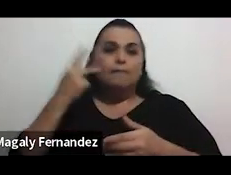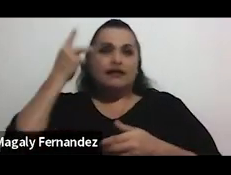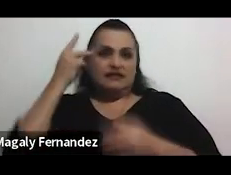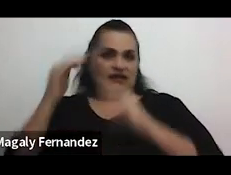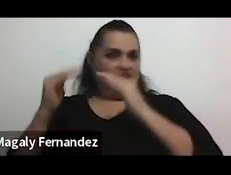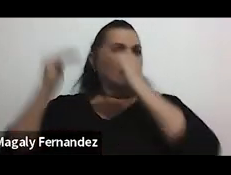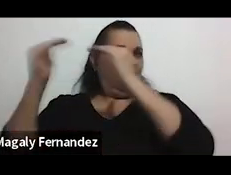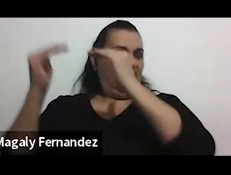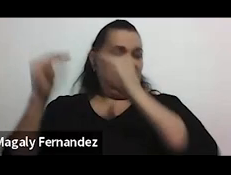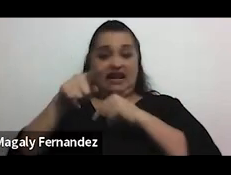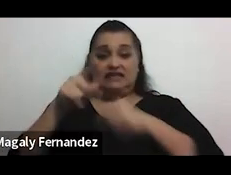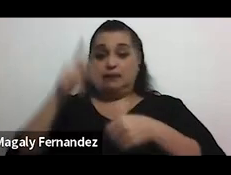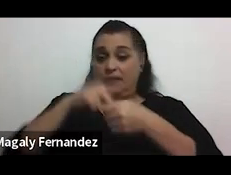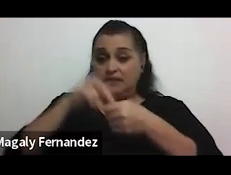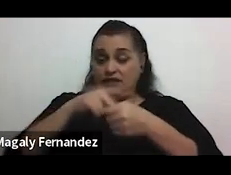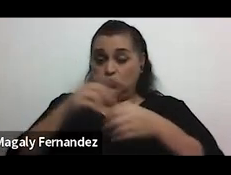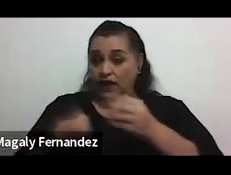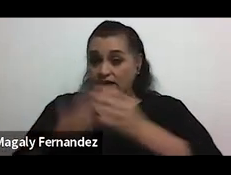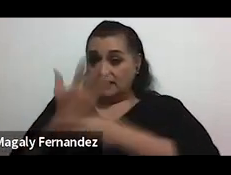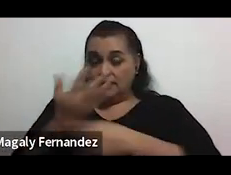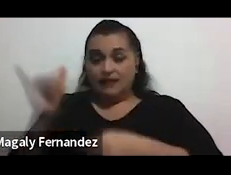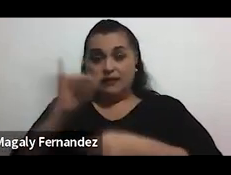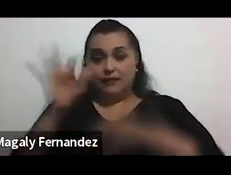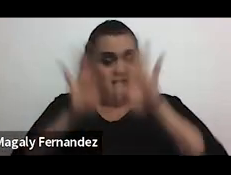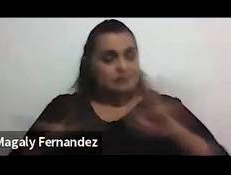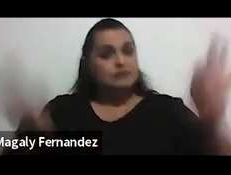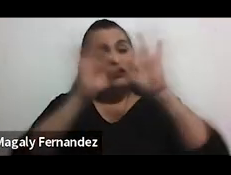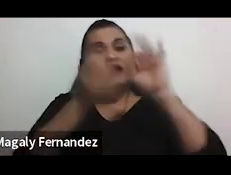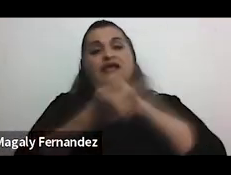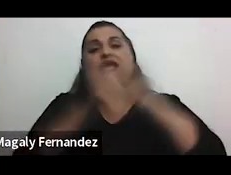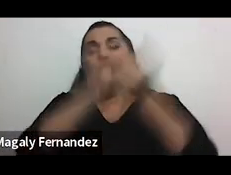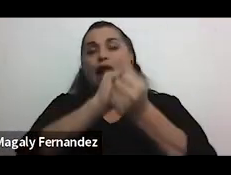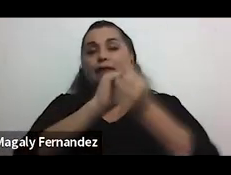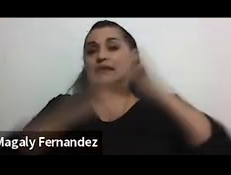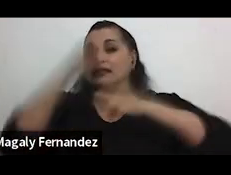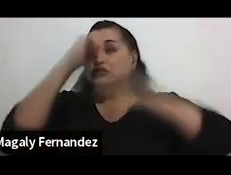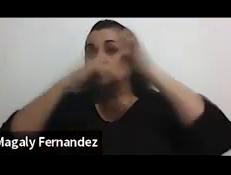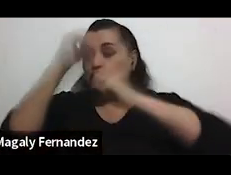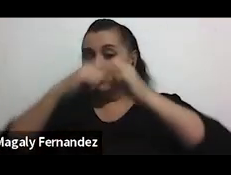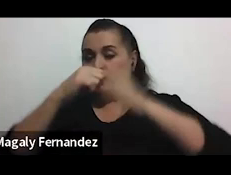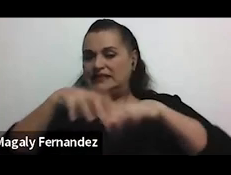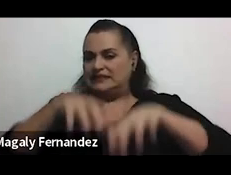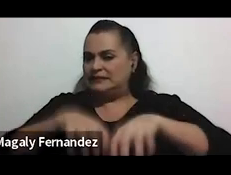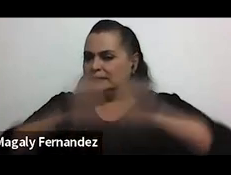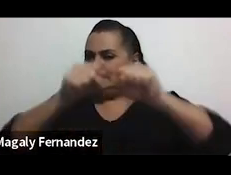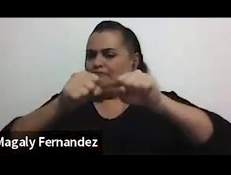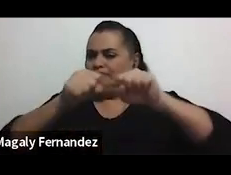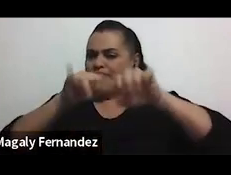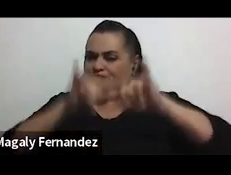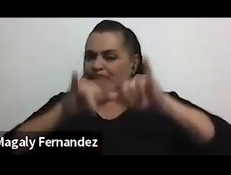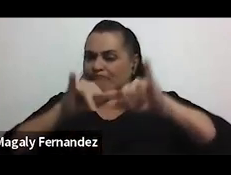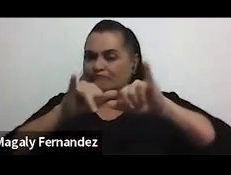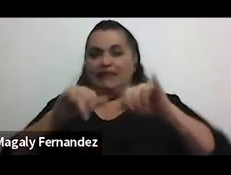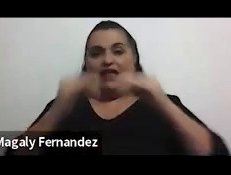participación activa es esencial también para cambiar las estructuras que están arraigadas tanto a nivel institucional